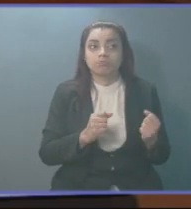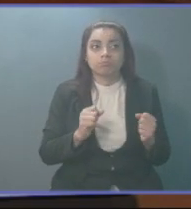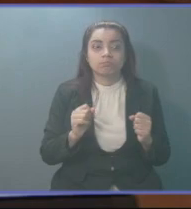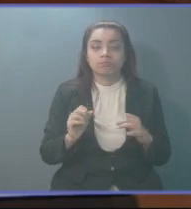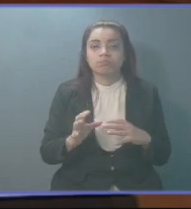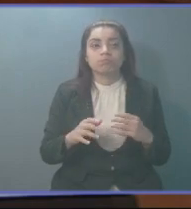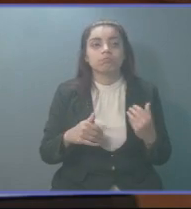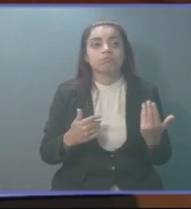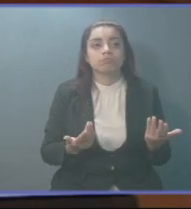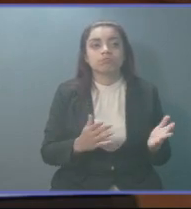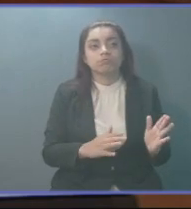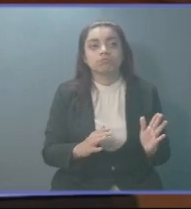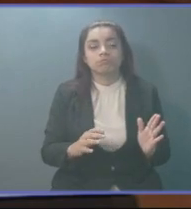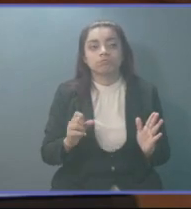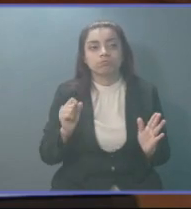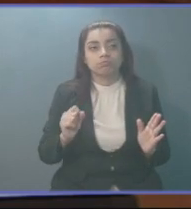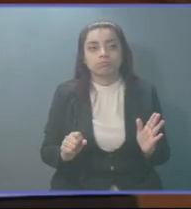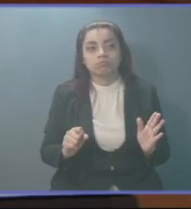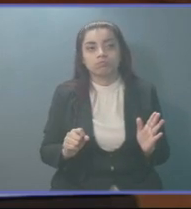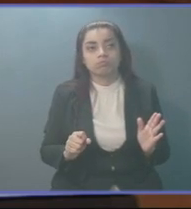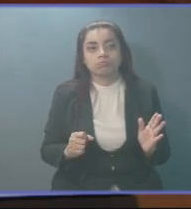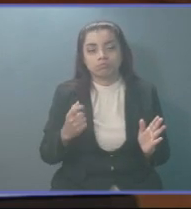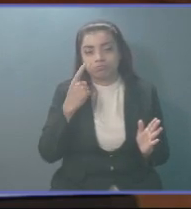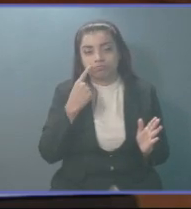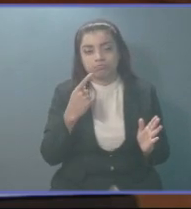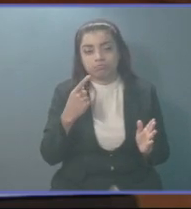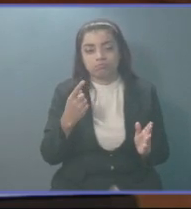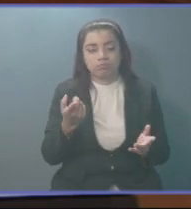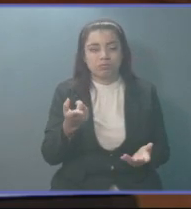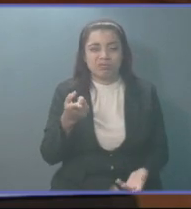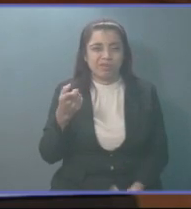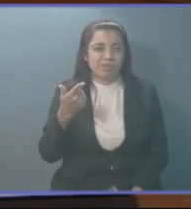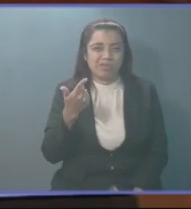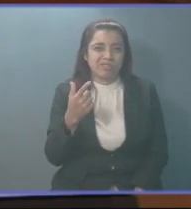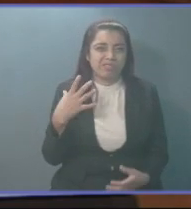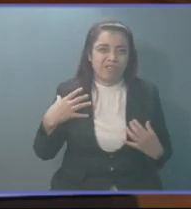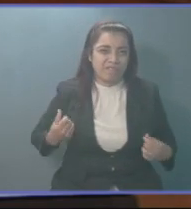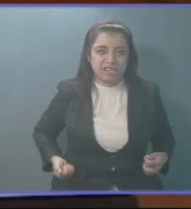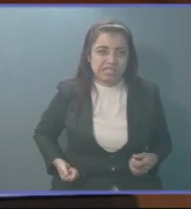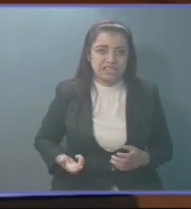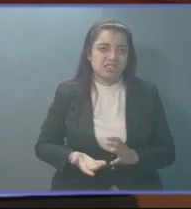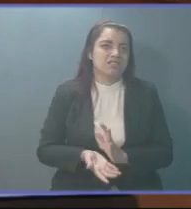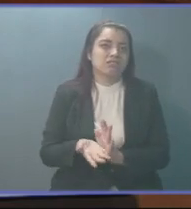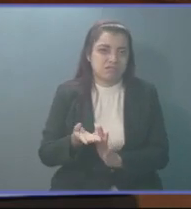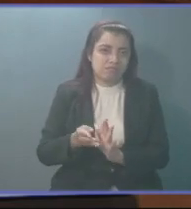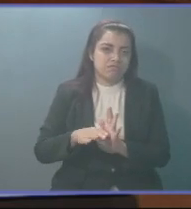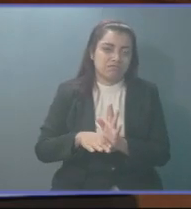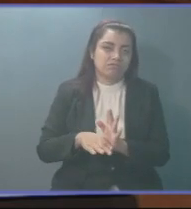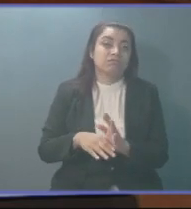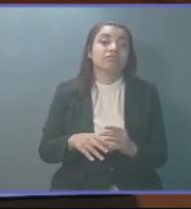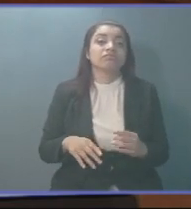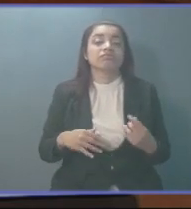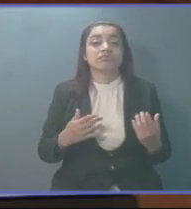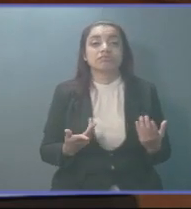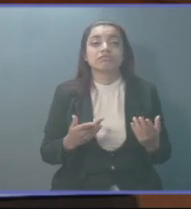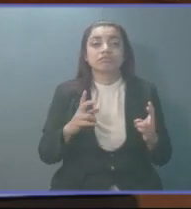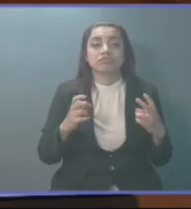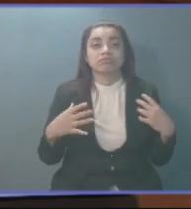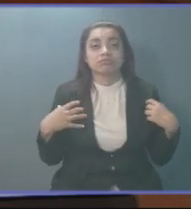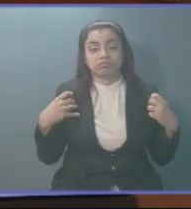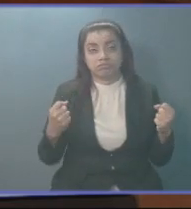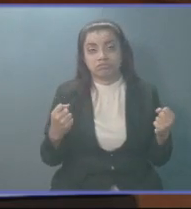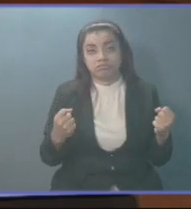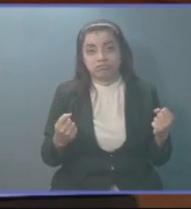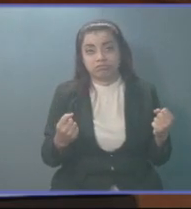la mediocridad en cuanto a la gestión pública, sobre todo en el área de salud.